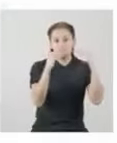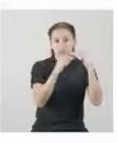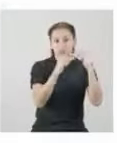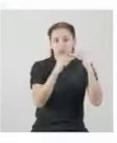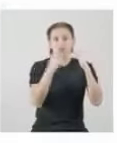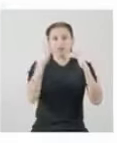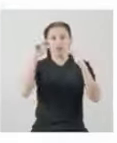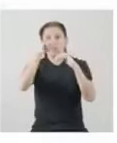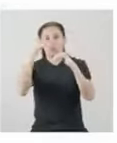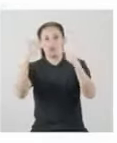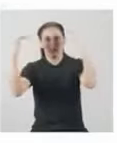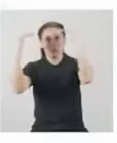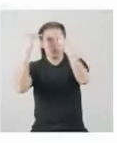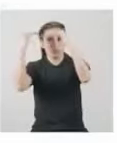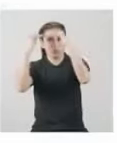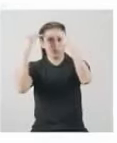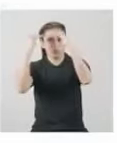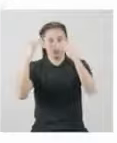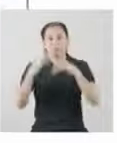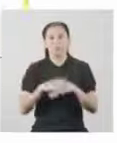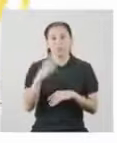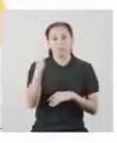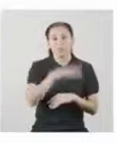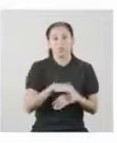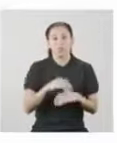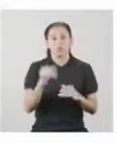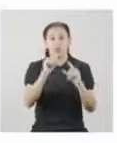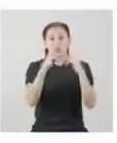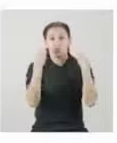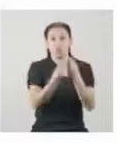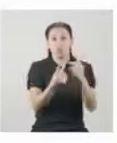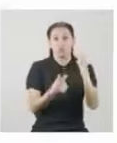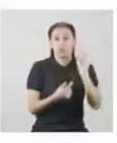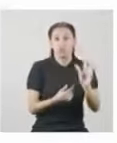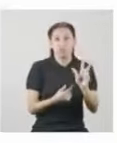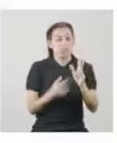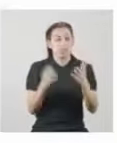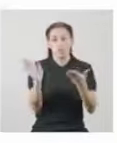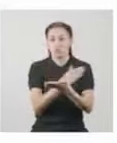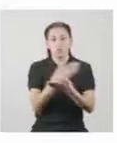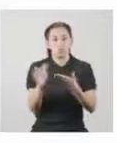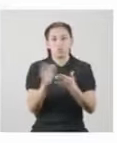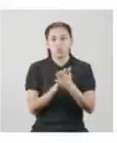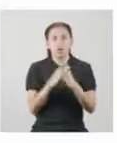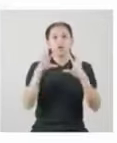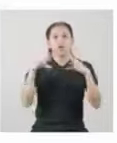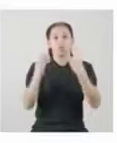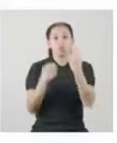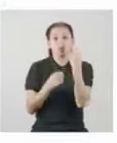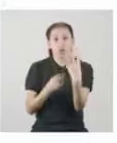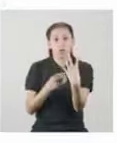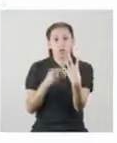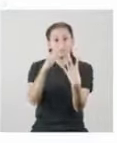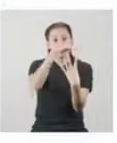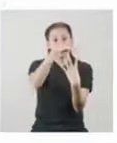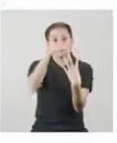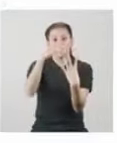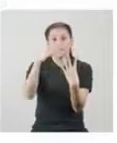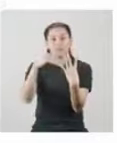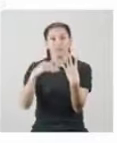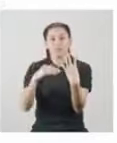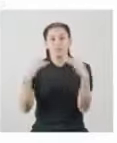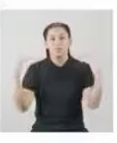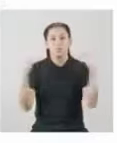diferencia entre estas estaturas Y en el grupo 3, no hay diferencias Ya que las alturas de los 4